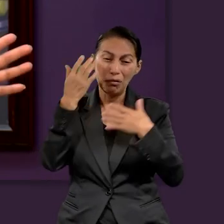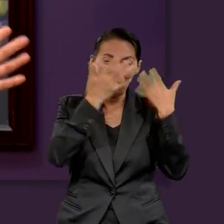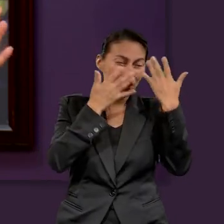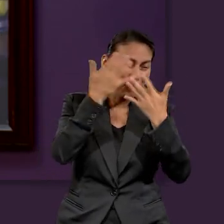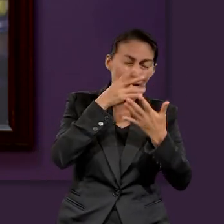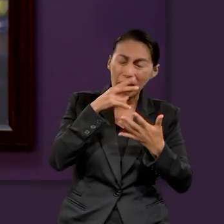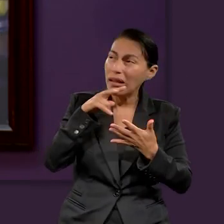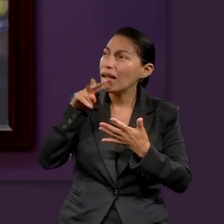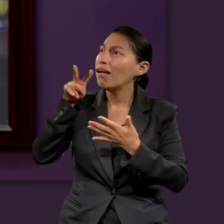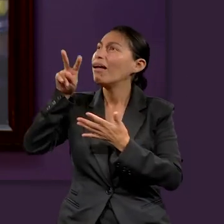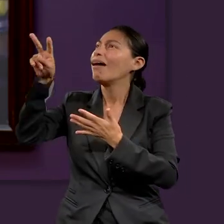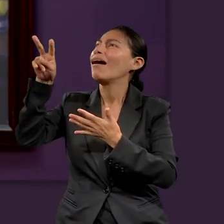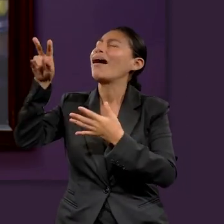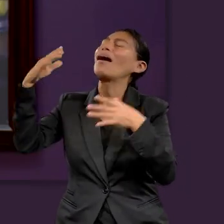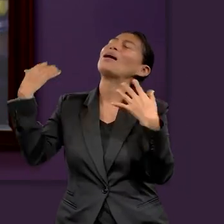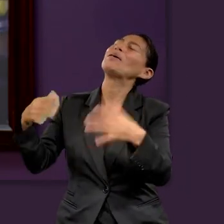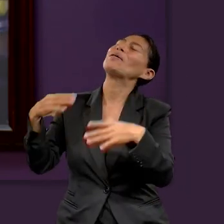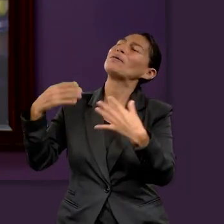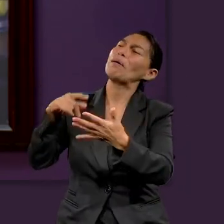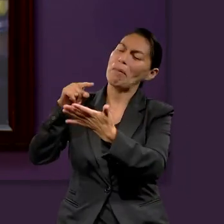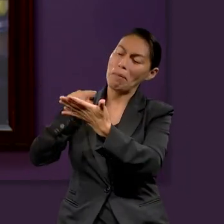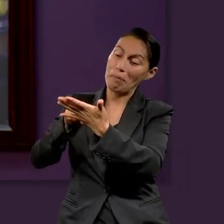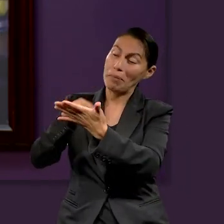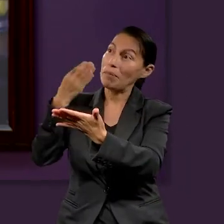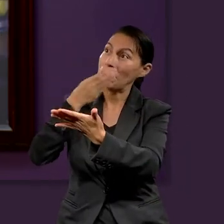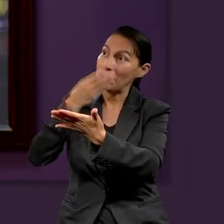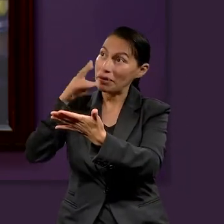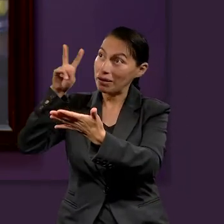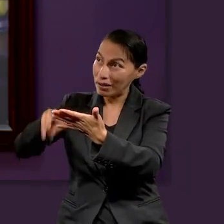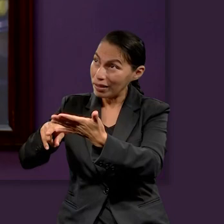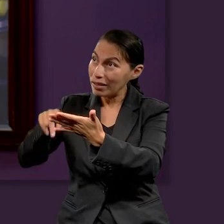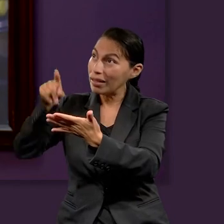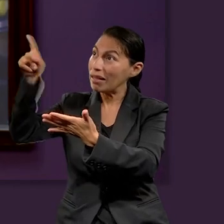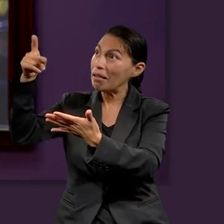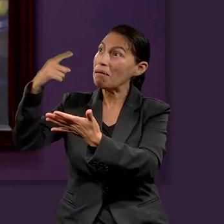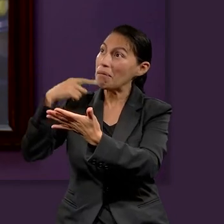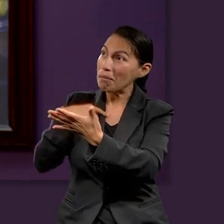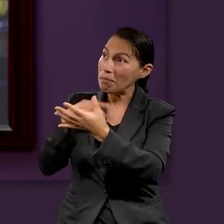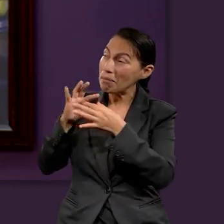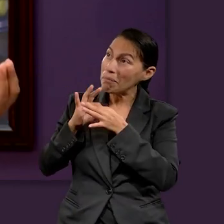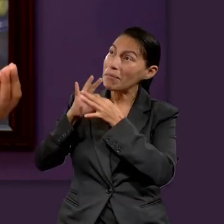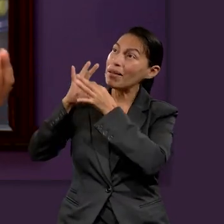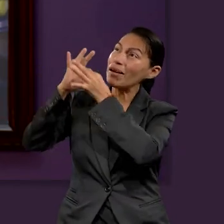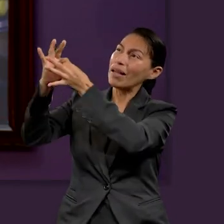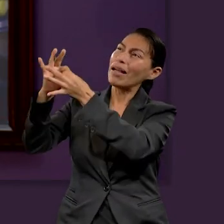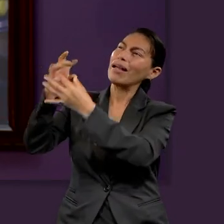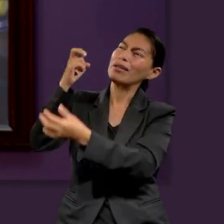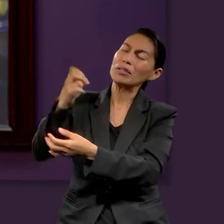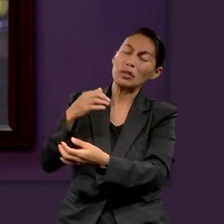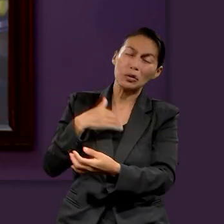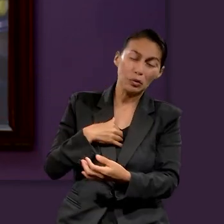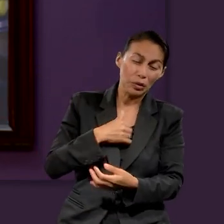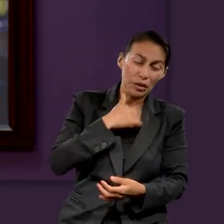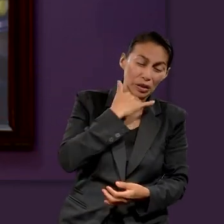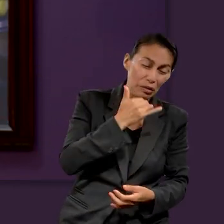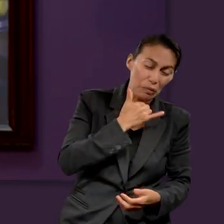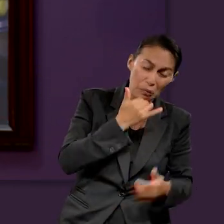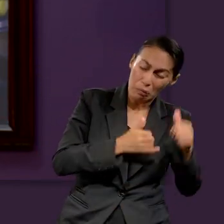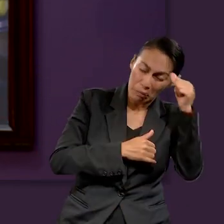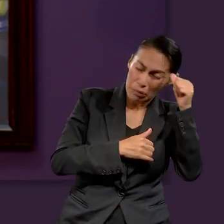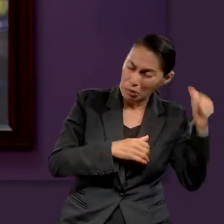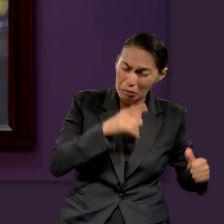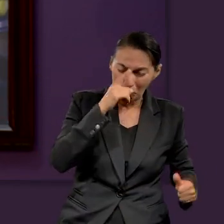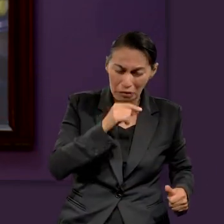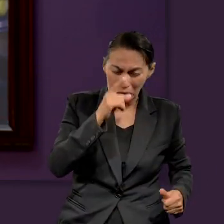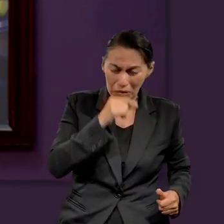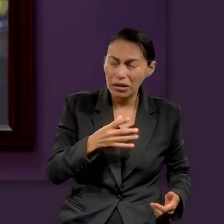Él nos dice, ¿no? Sí, en su palabra, lo que dice su palabra es verdad. Y si ya pequé, si ya hice algo malo, si ya me aparté, pues, a ver que igual la gracia